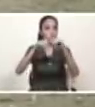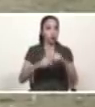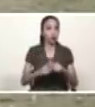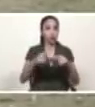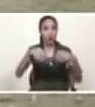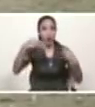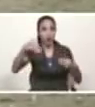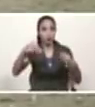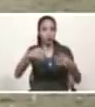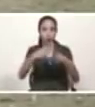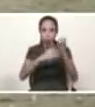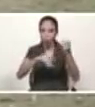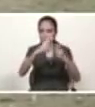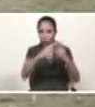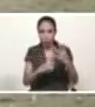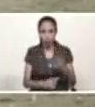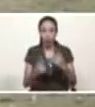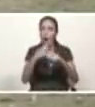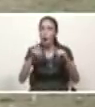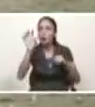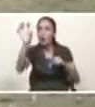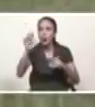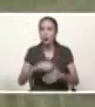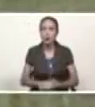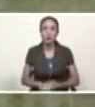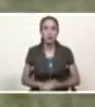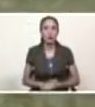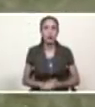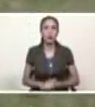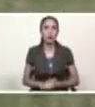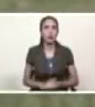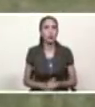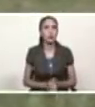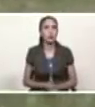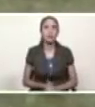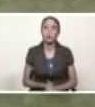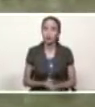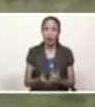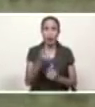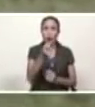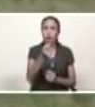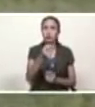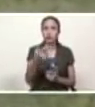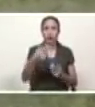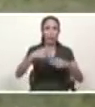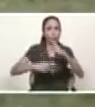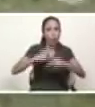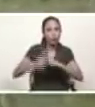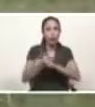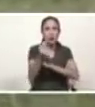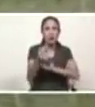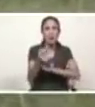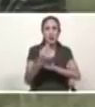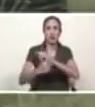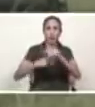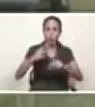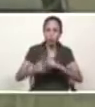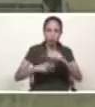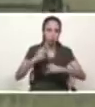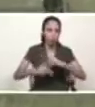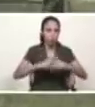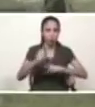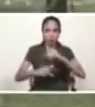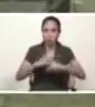material que ya los compañeros de vietnam están hoy por cierto en apure multiplicando semillas también en el estado apure y aspiramos que este material